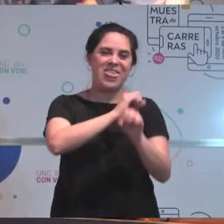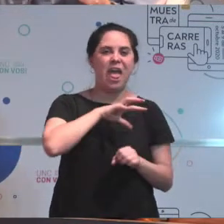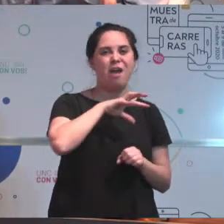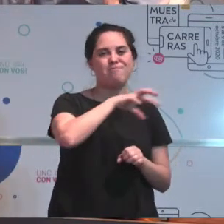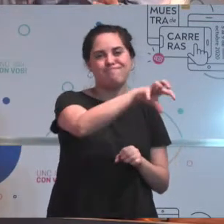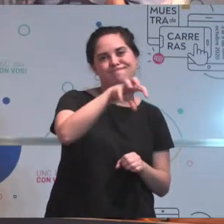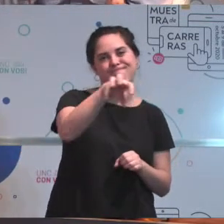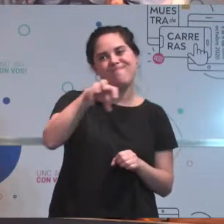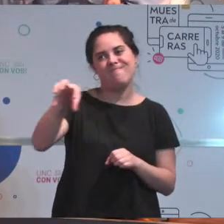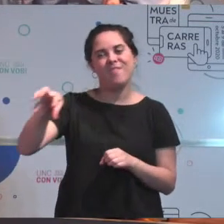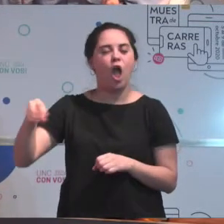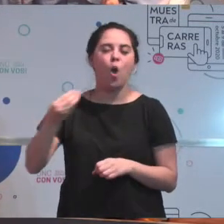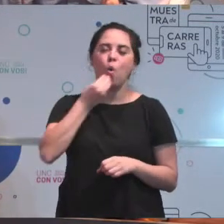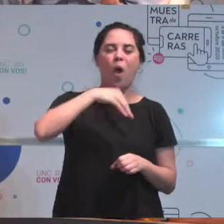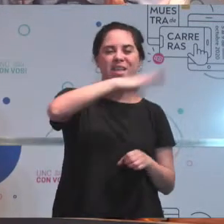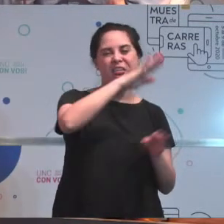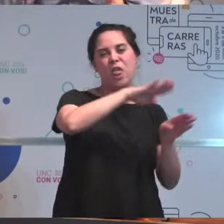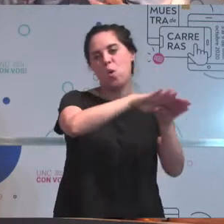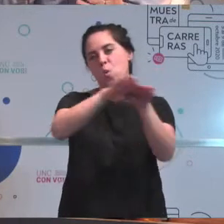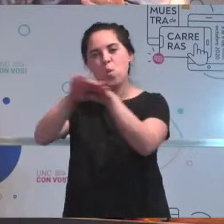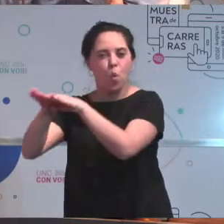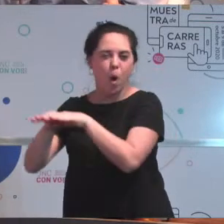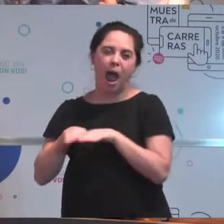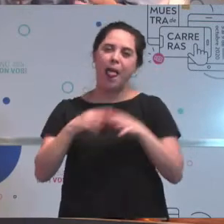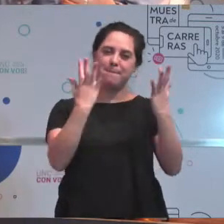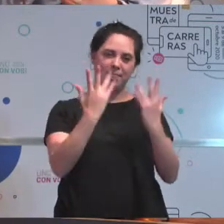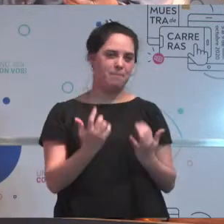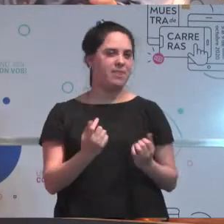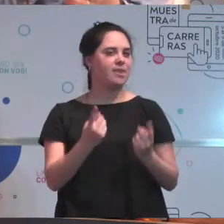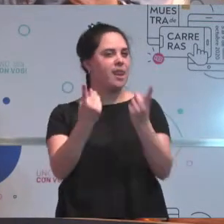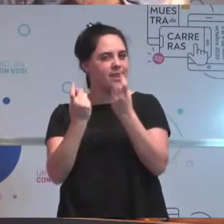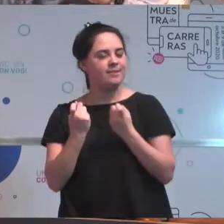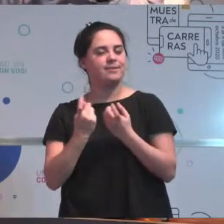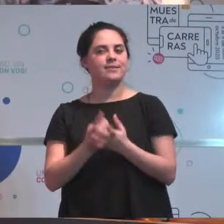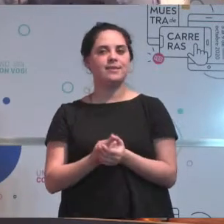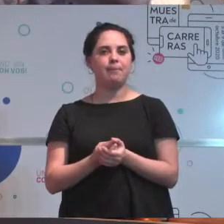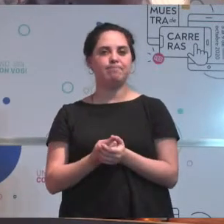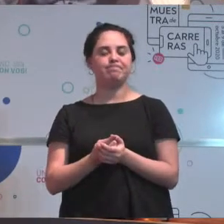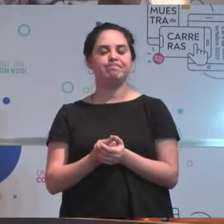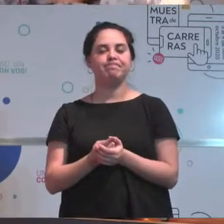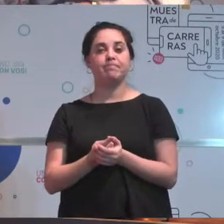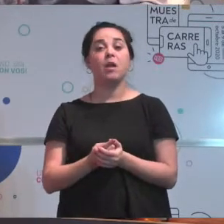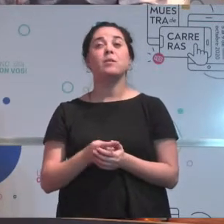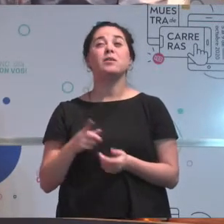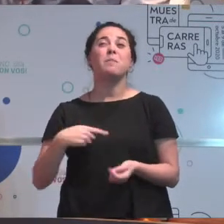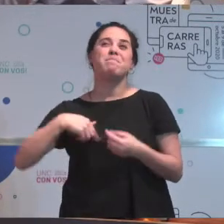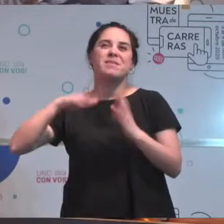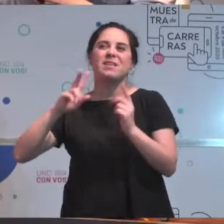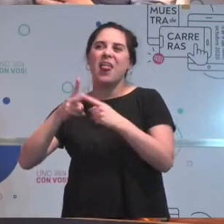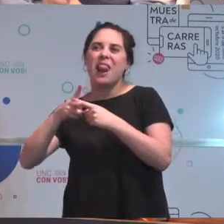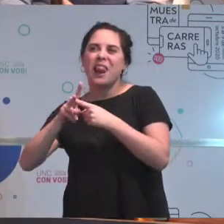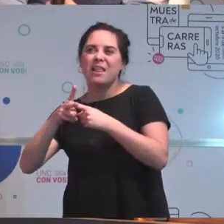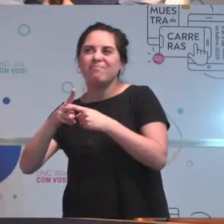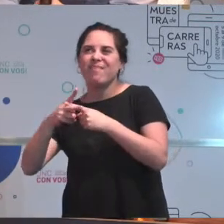temas, como puede ser electrónico o demás, donde ya requieren un nivel un poco más avanzado.